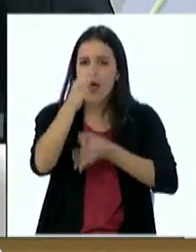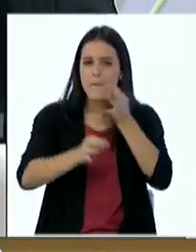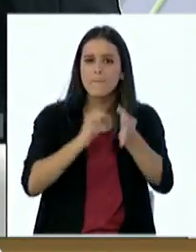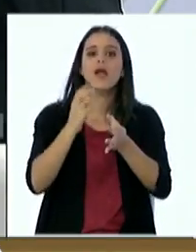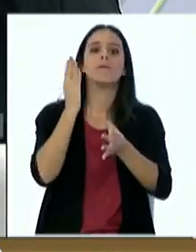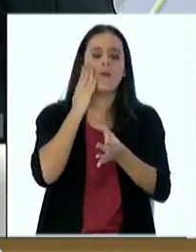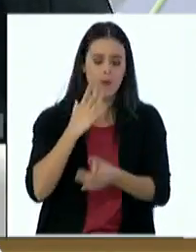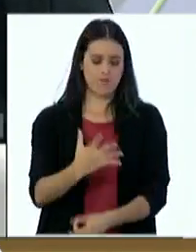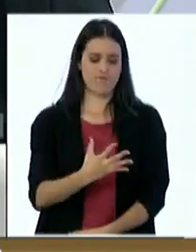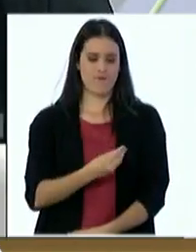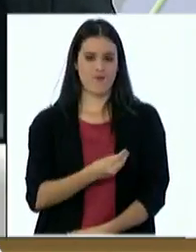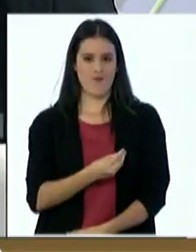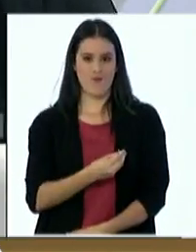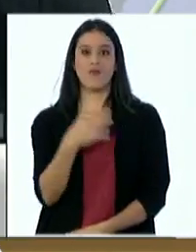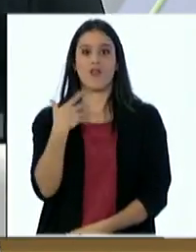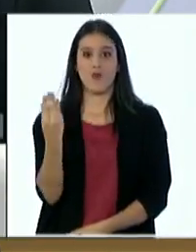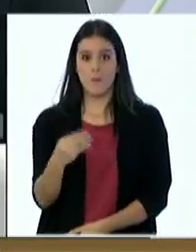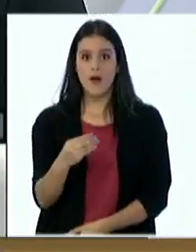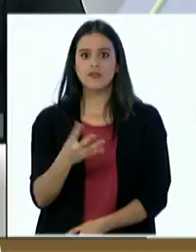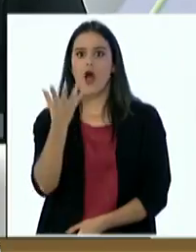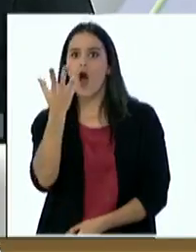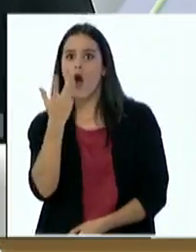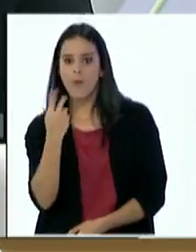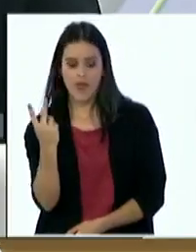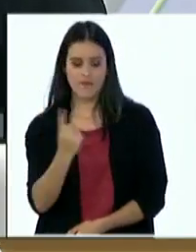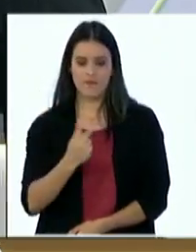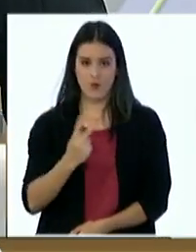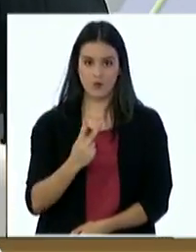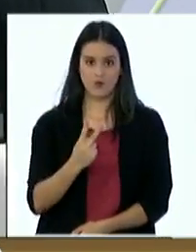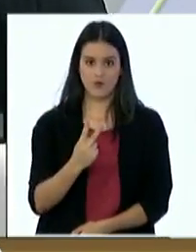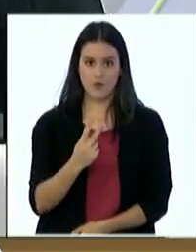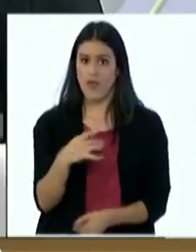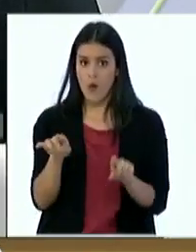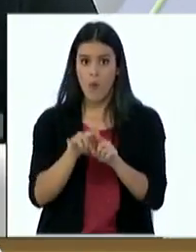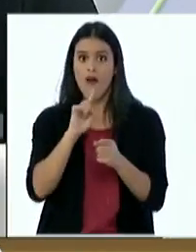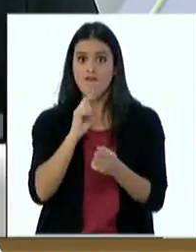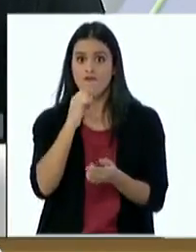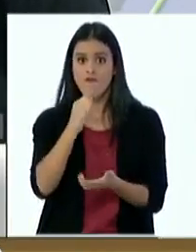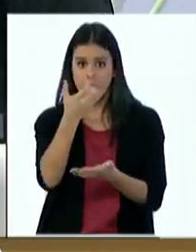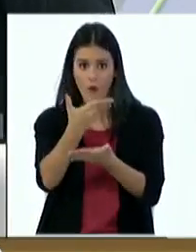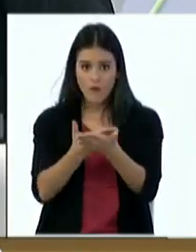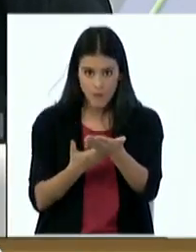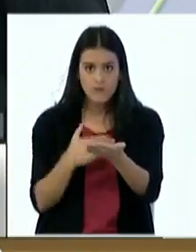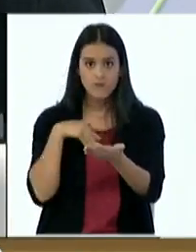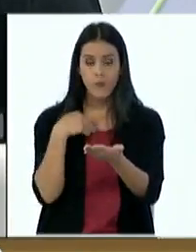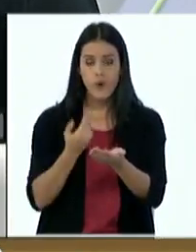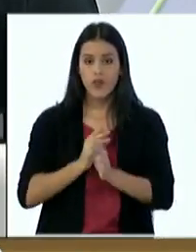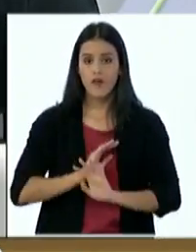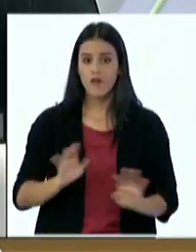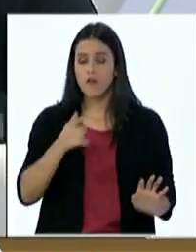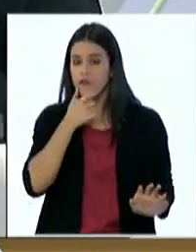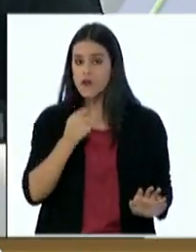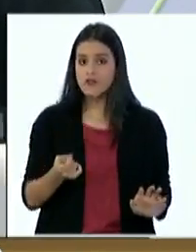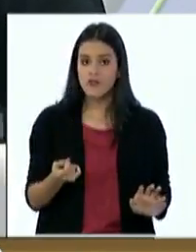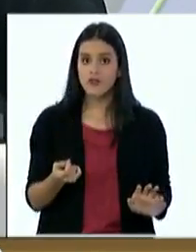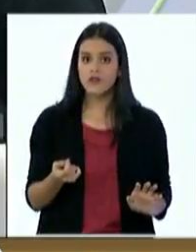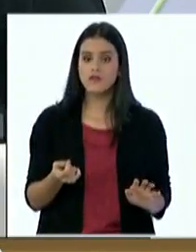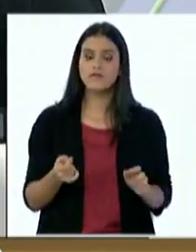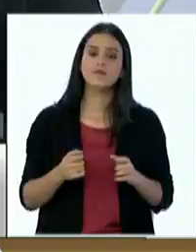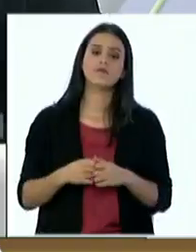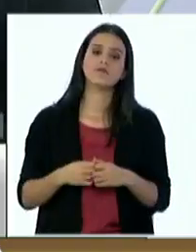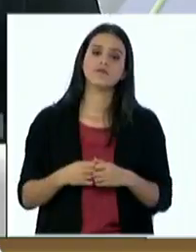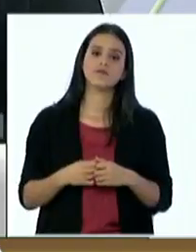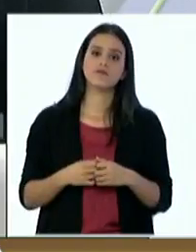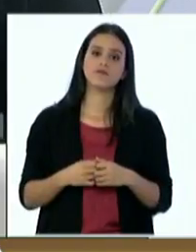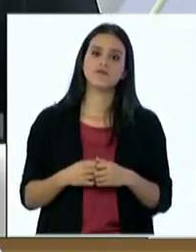la madre está amamantando y dando alimentación complementaria a su bebé ya con ese informe es suficiente de hecho, se corrió